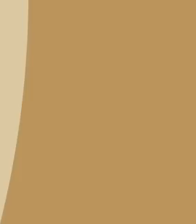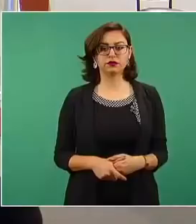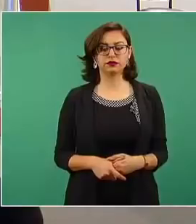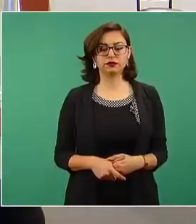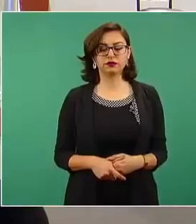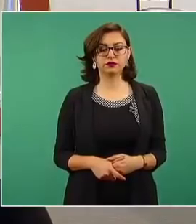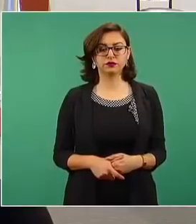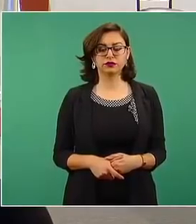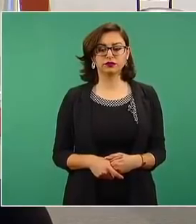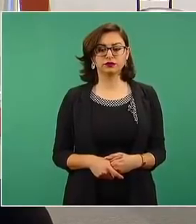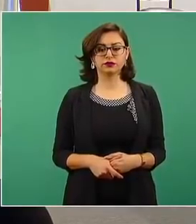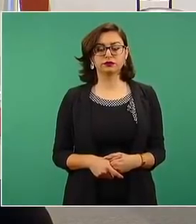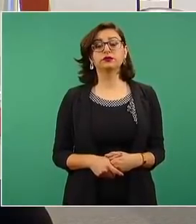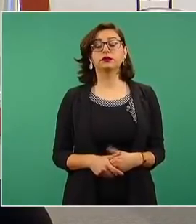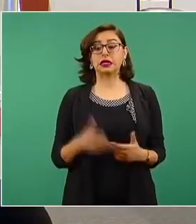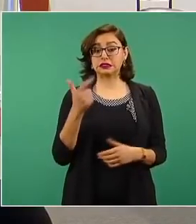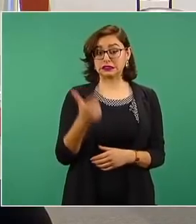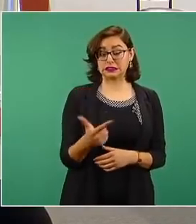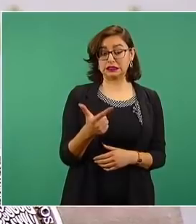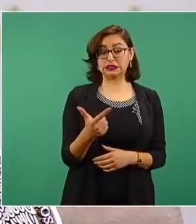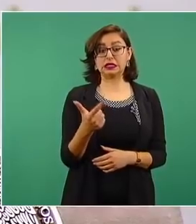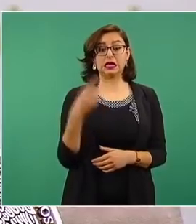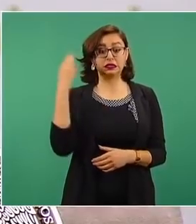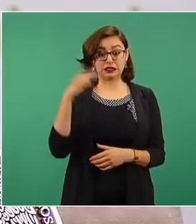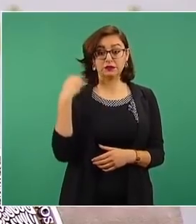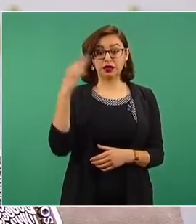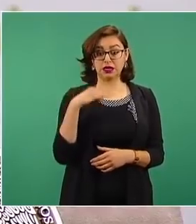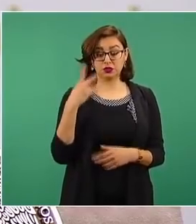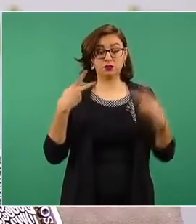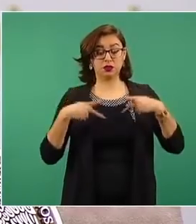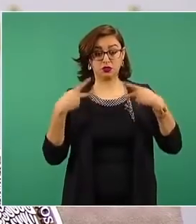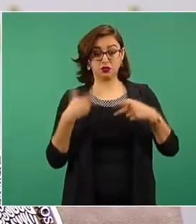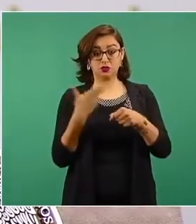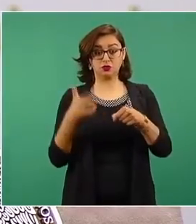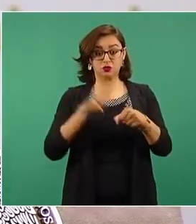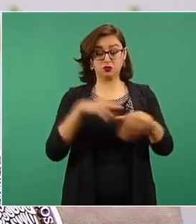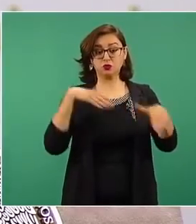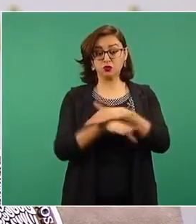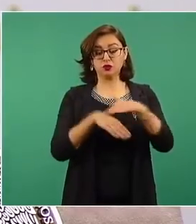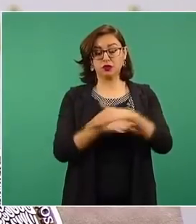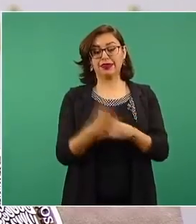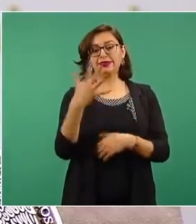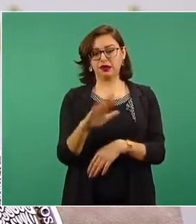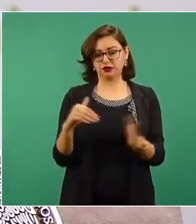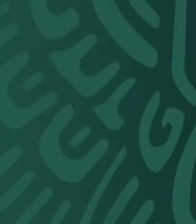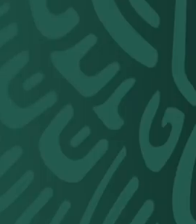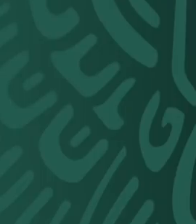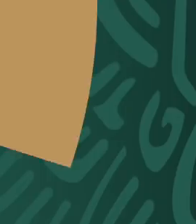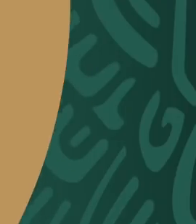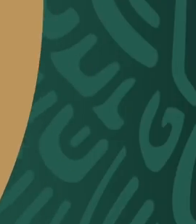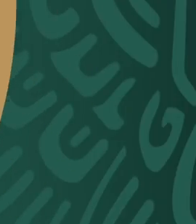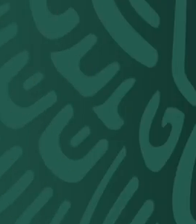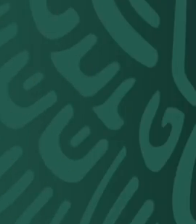El secretario de Salud, Jorge Alcocer, y funcionarios del sector informaron del desarrollo de la pandemia y del Plan